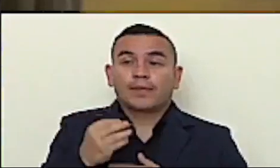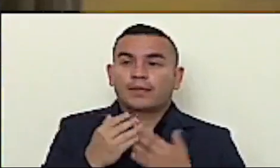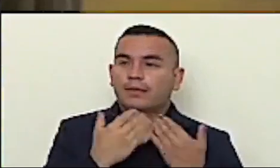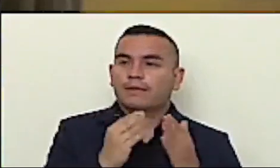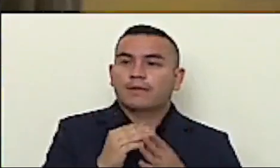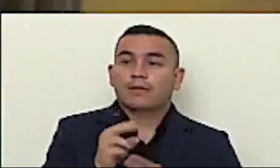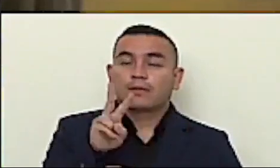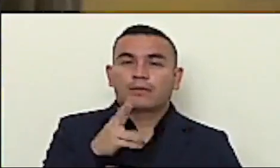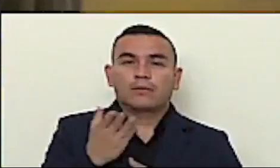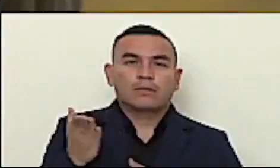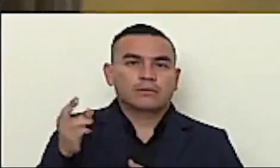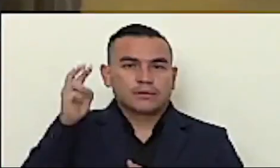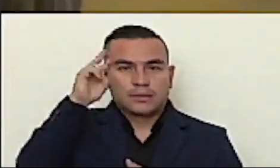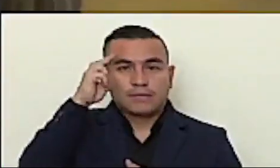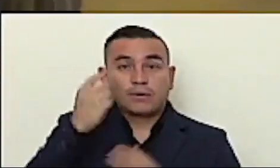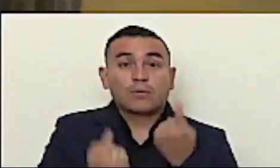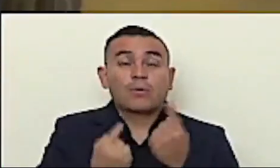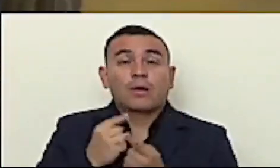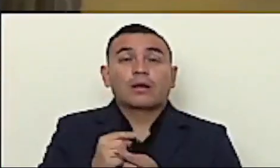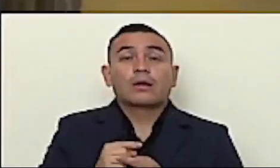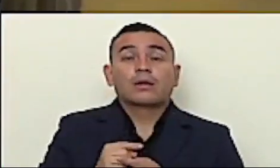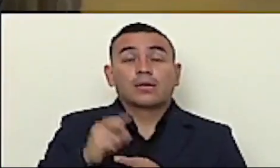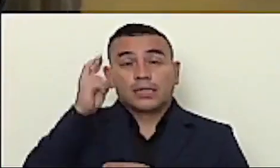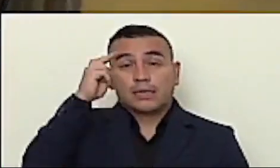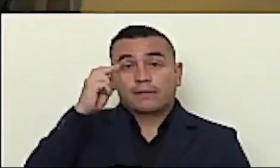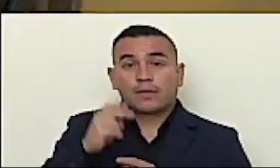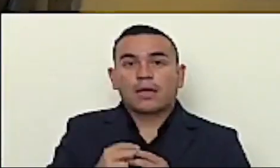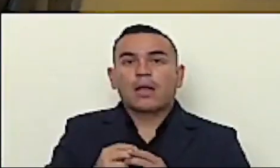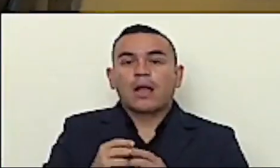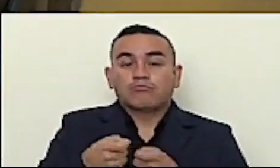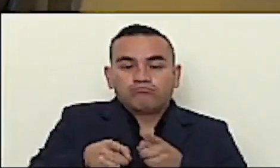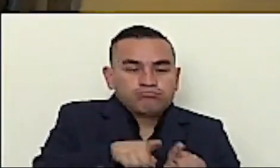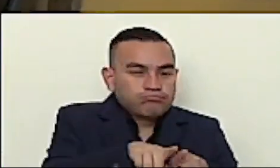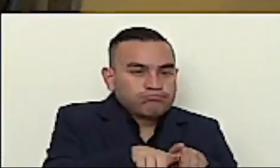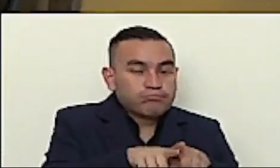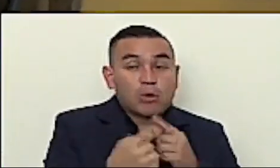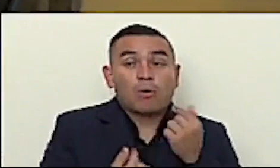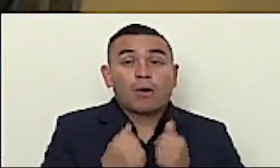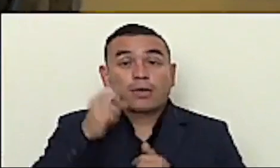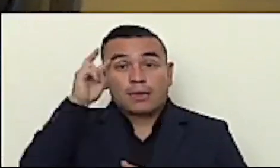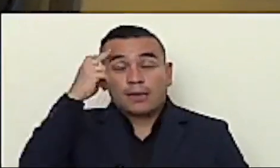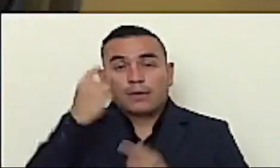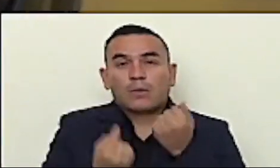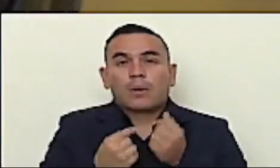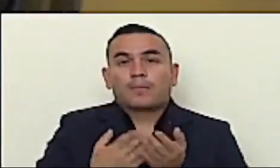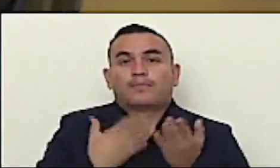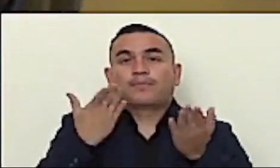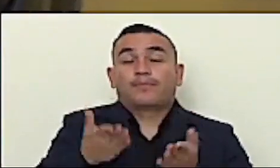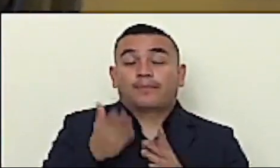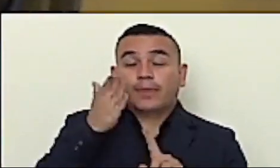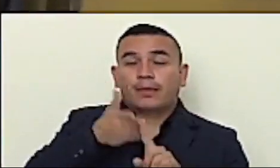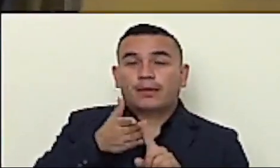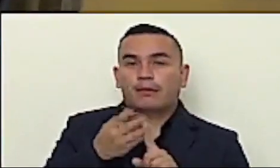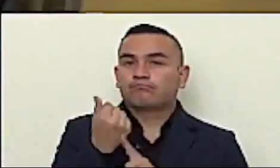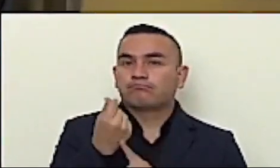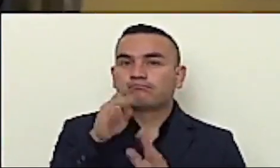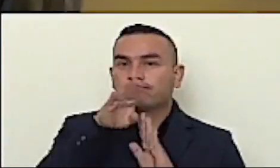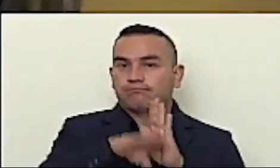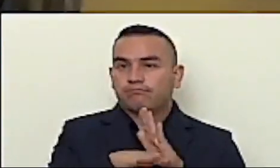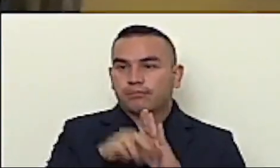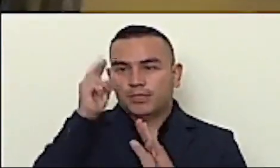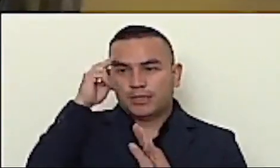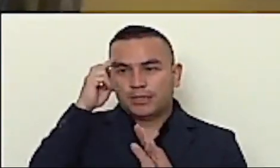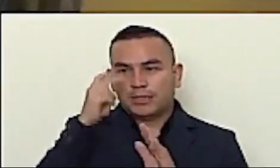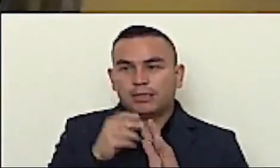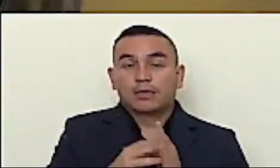y nos entramos a la carne de suministros, pero va a ayudar uno porque aumenta la competencia. No solo está el beneficio directo en el precio, que obviamente al quitar el